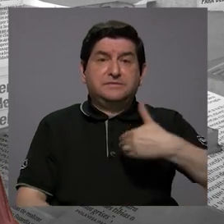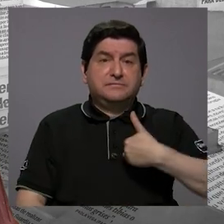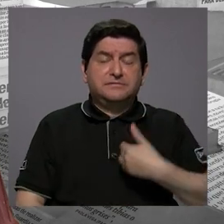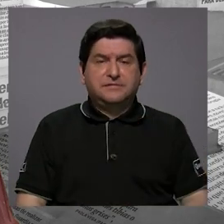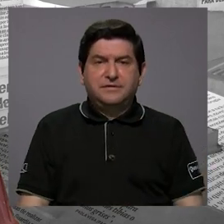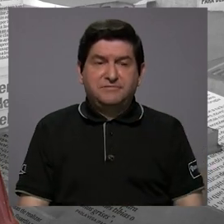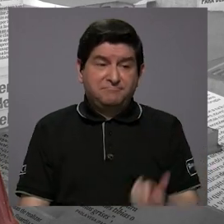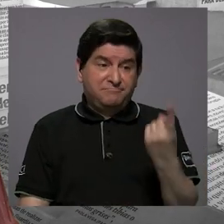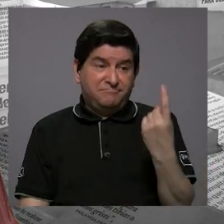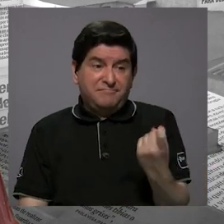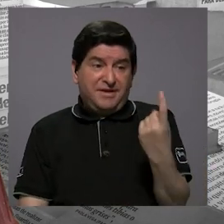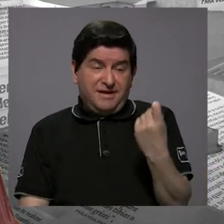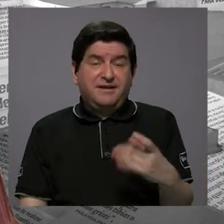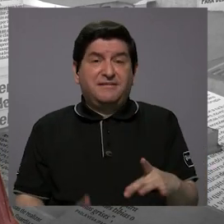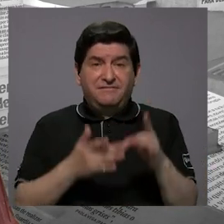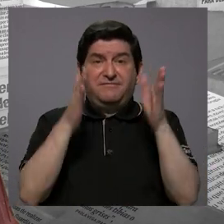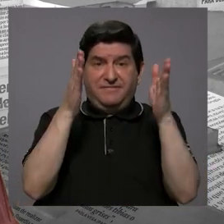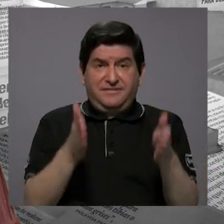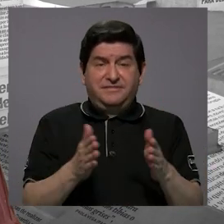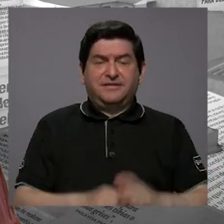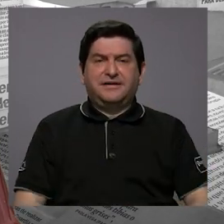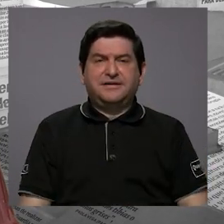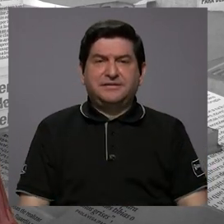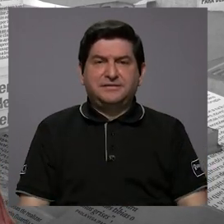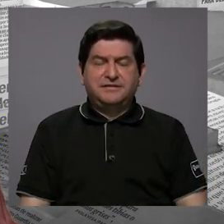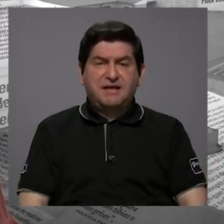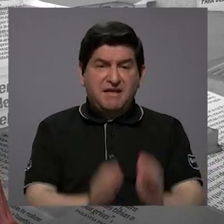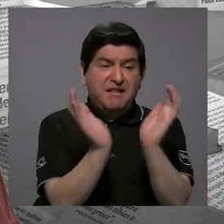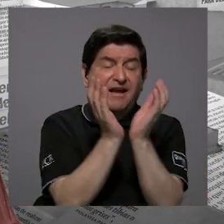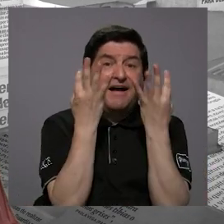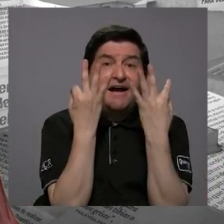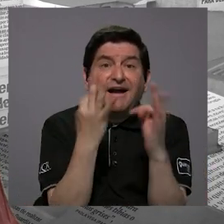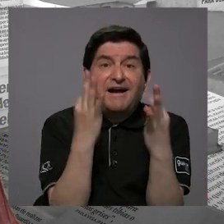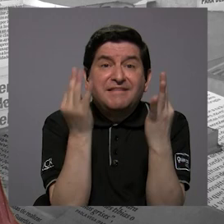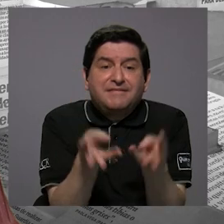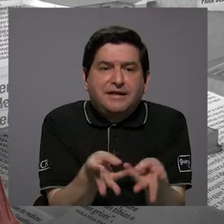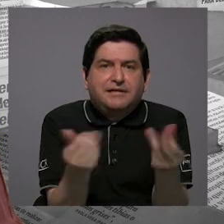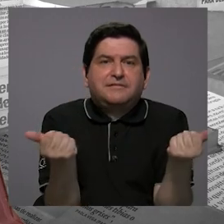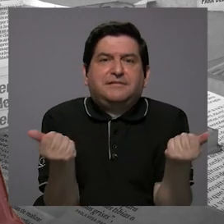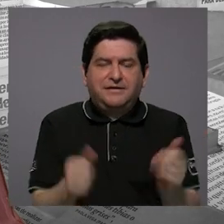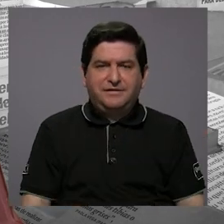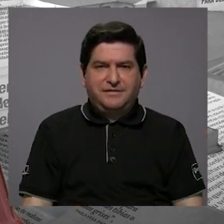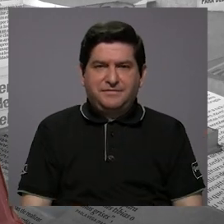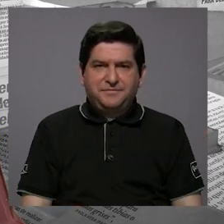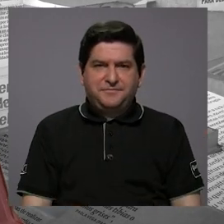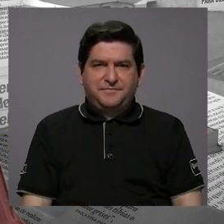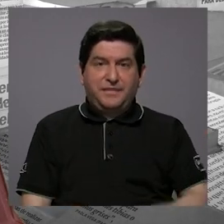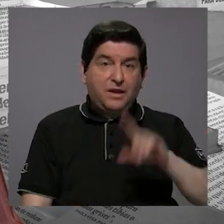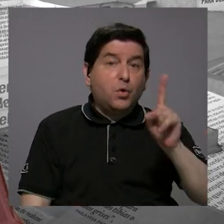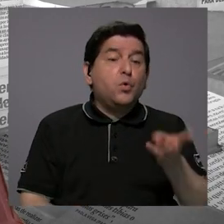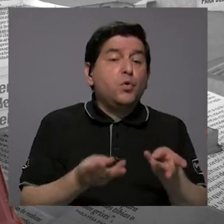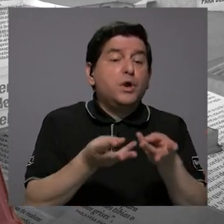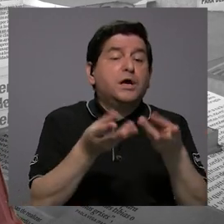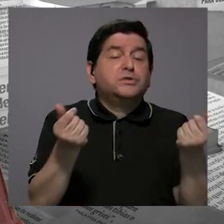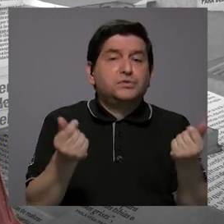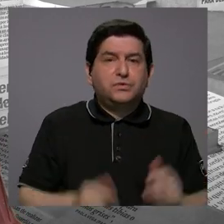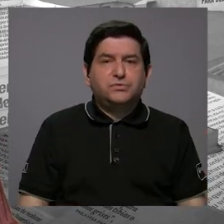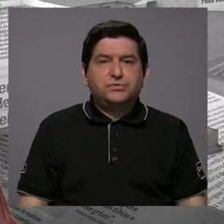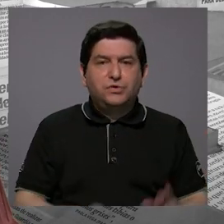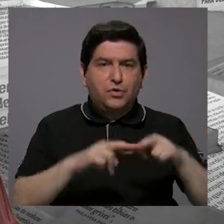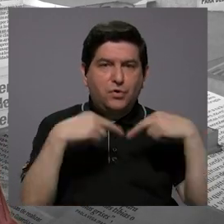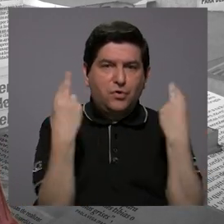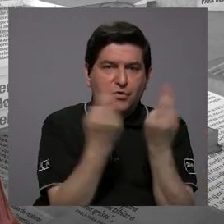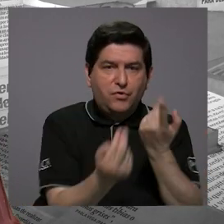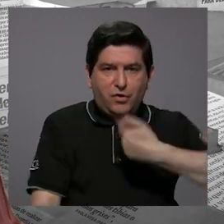haber falta de sus especialistas y la caja está tratando de ver qué resuelve. Uno de ellos, una de las soluciones que plantea, pues es